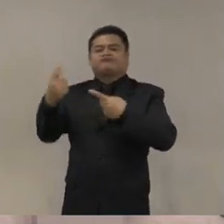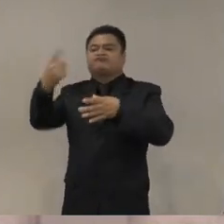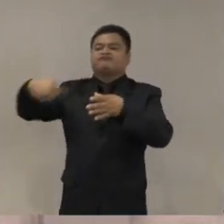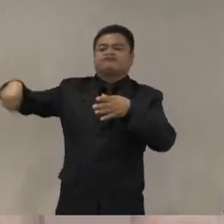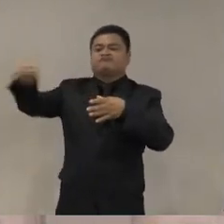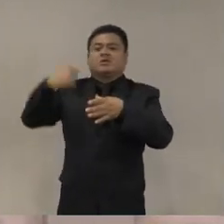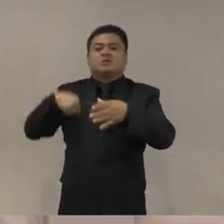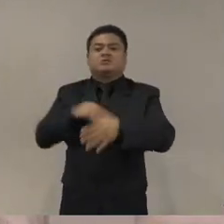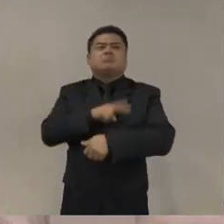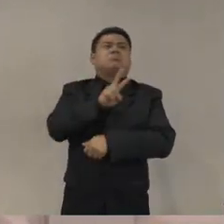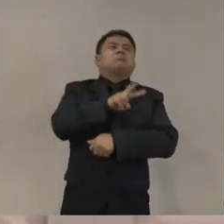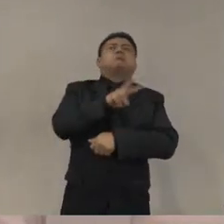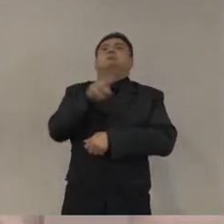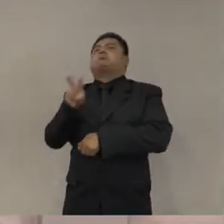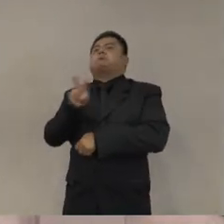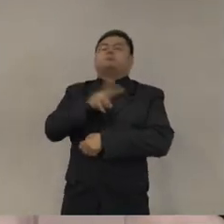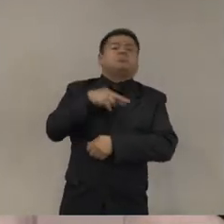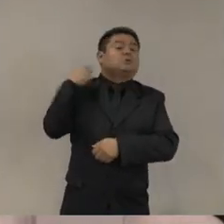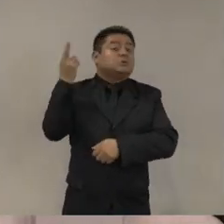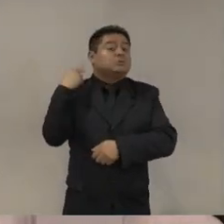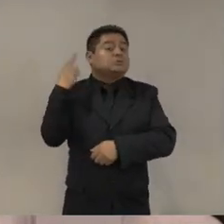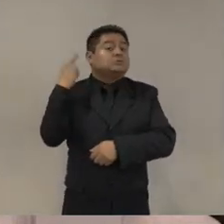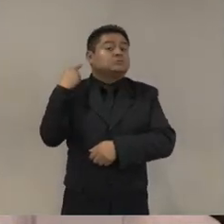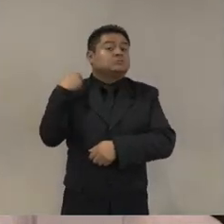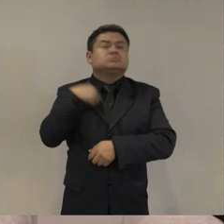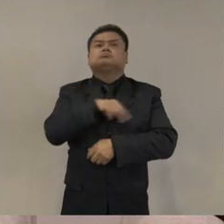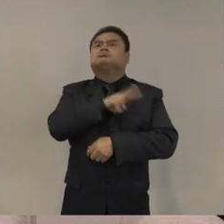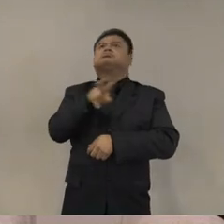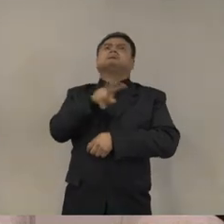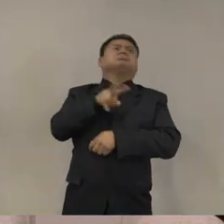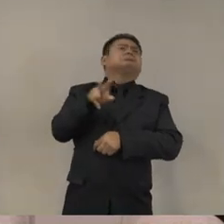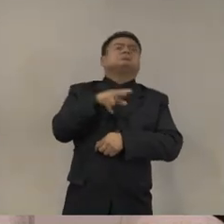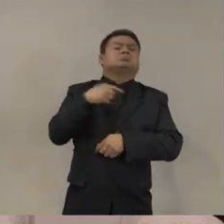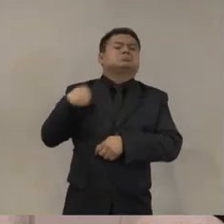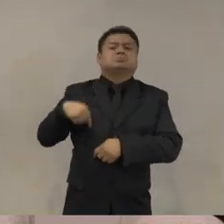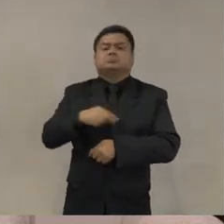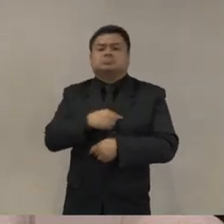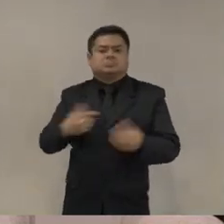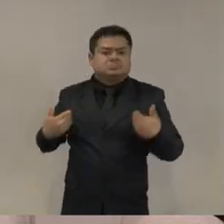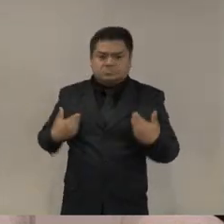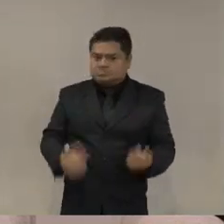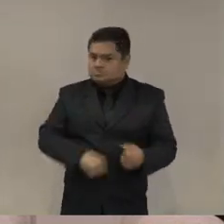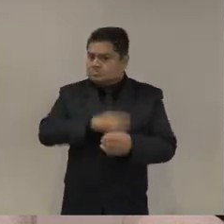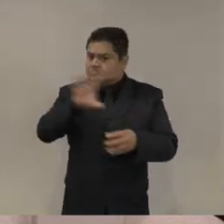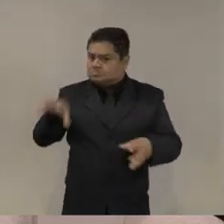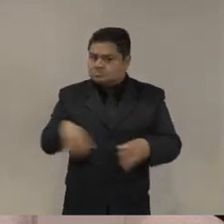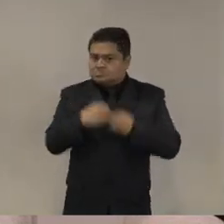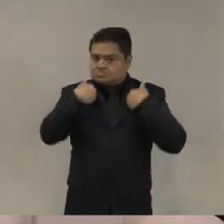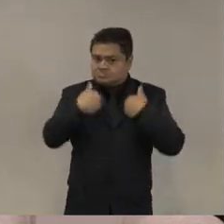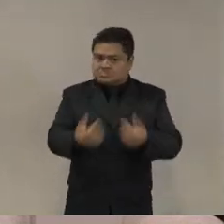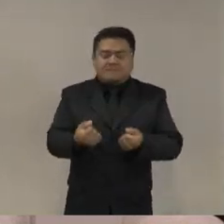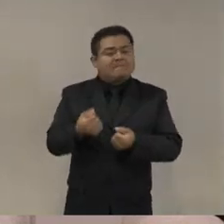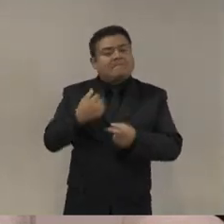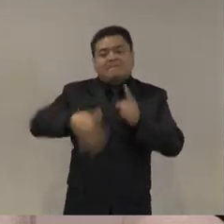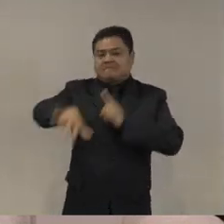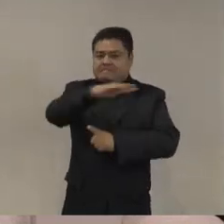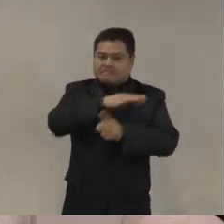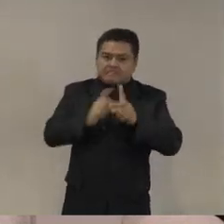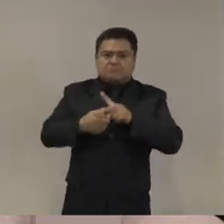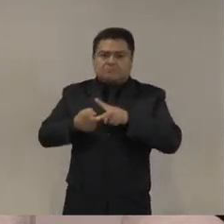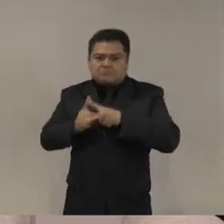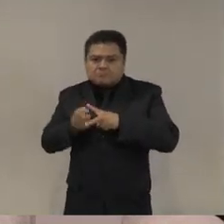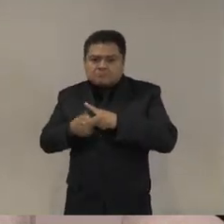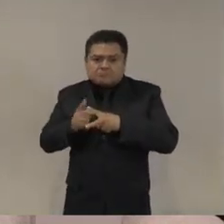en medios masivos hablamos, no siempre tenemos como el contexto, los datos, la